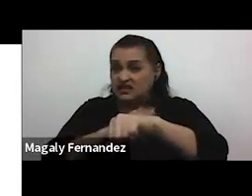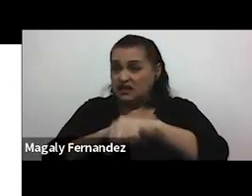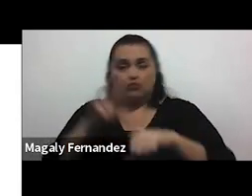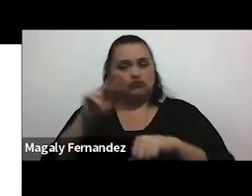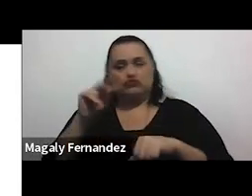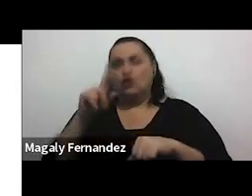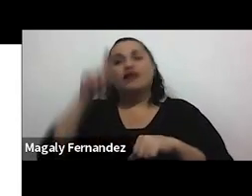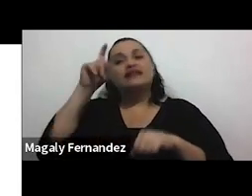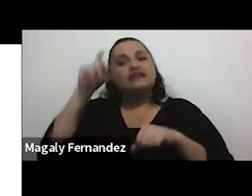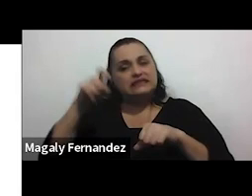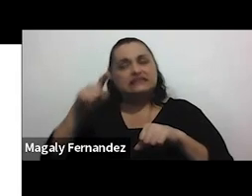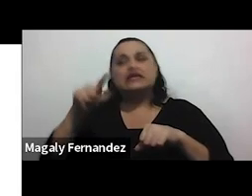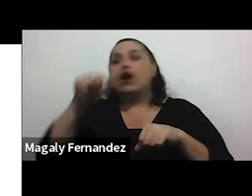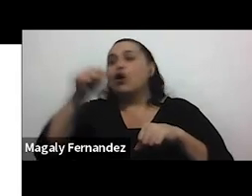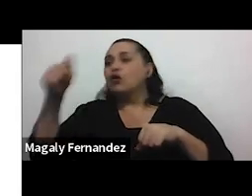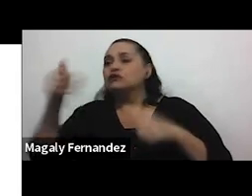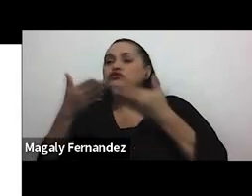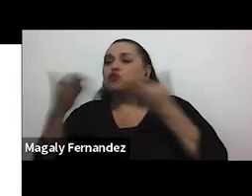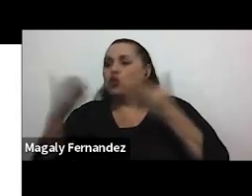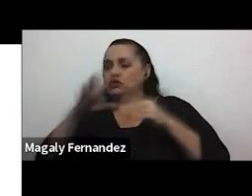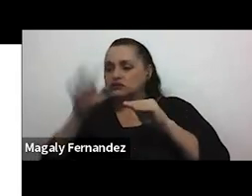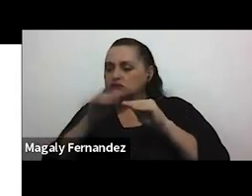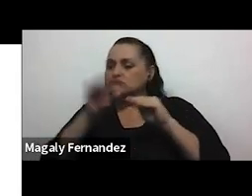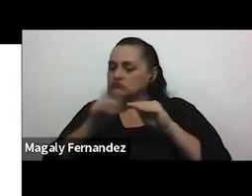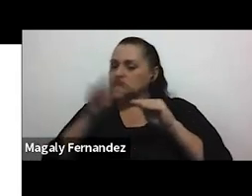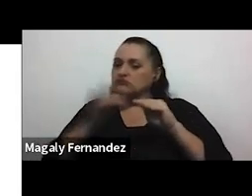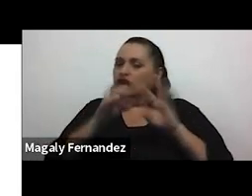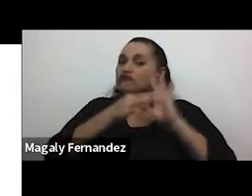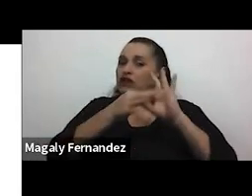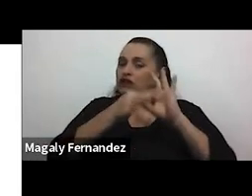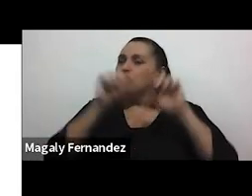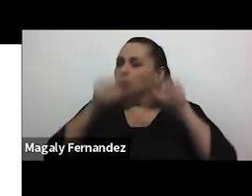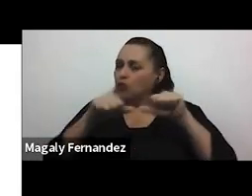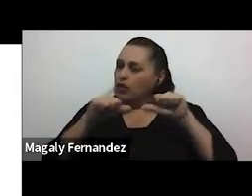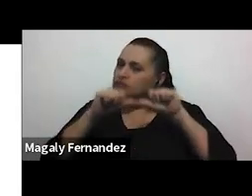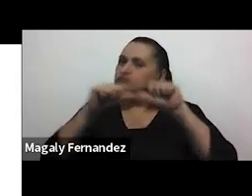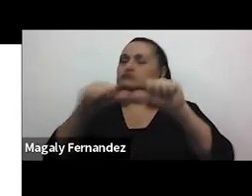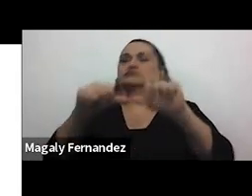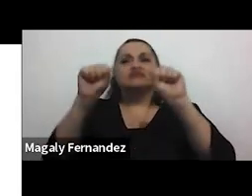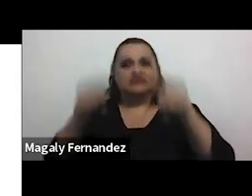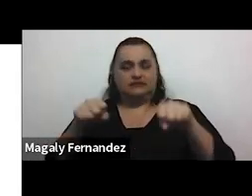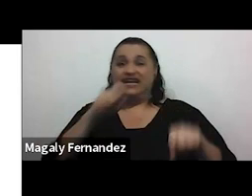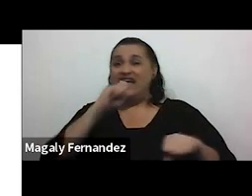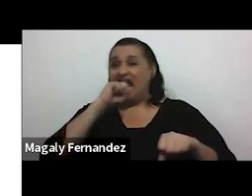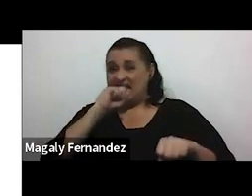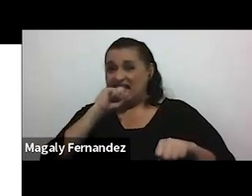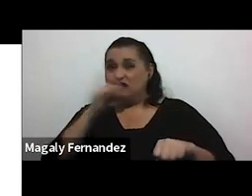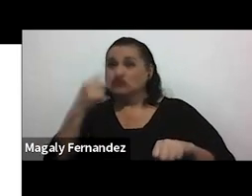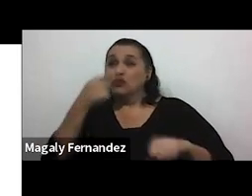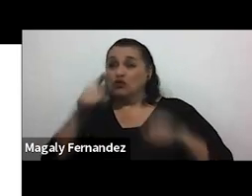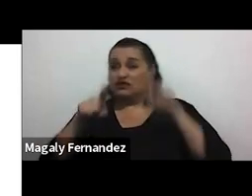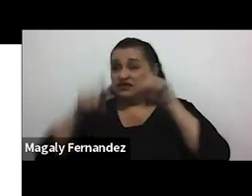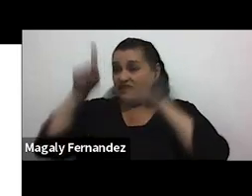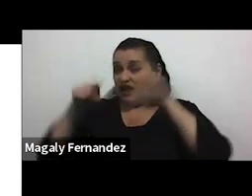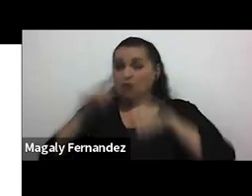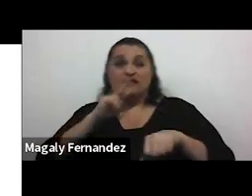de otros componentes para que realmente esta relación pueda consolidarse los celos como el indicador del verdadero